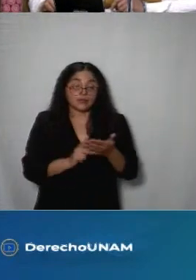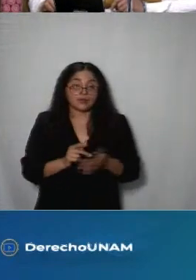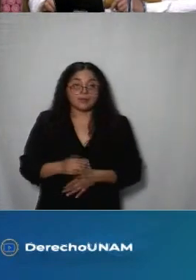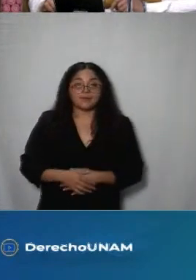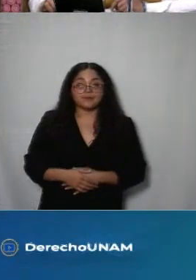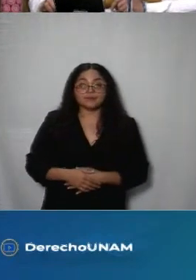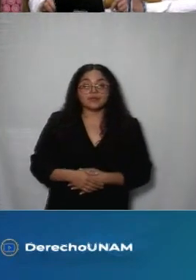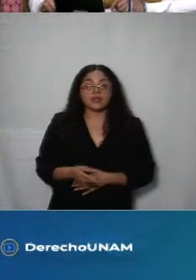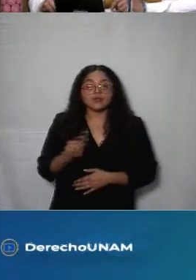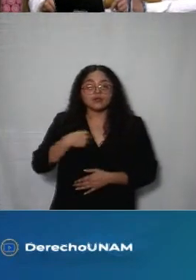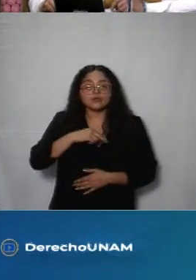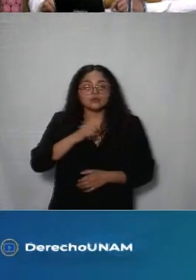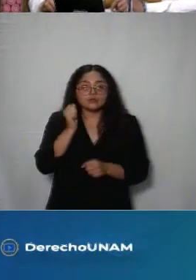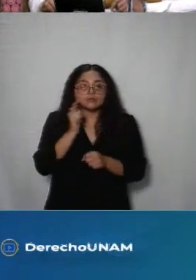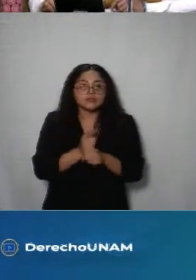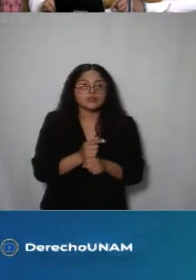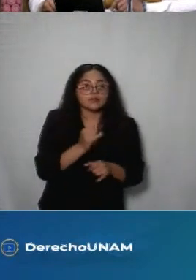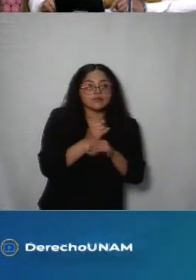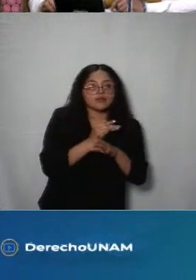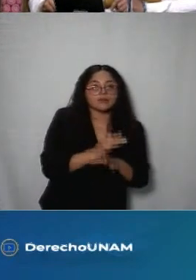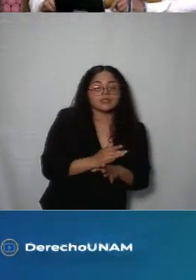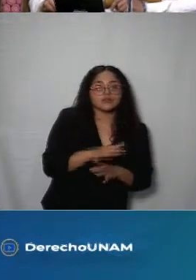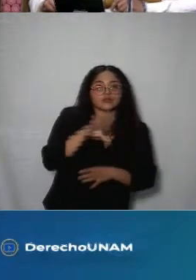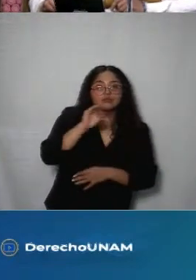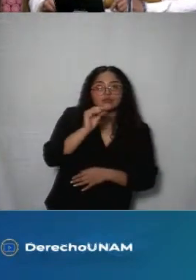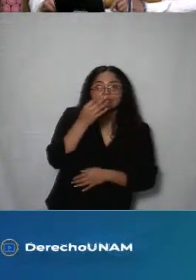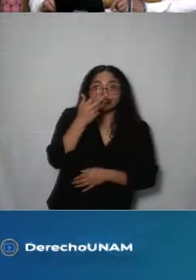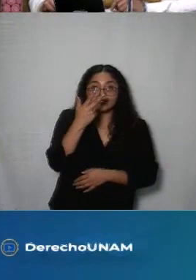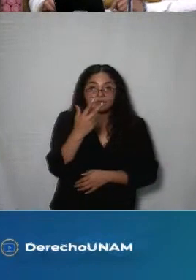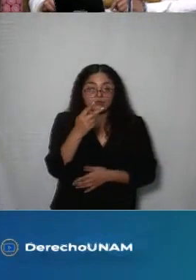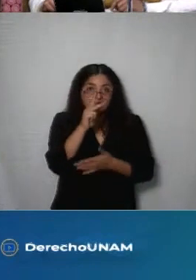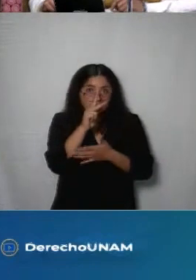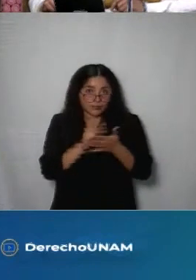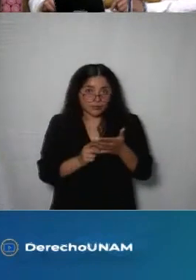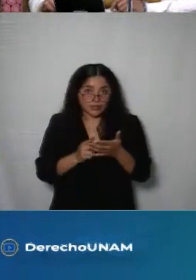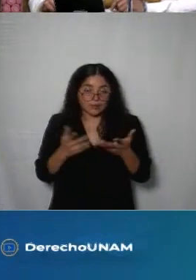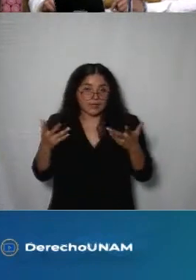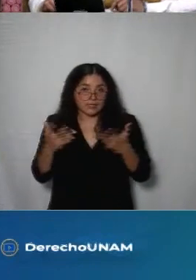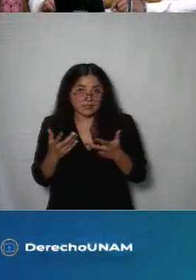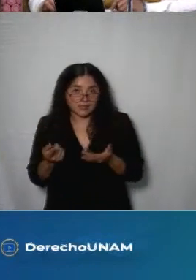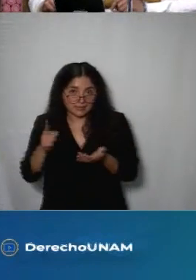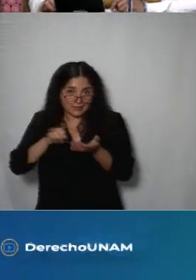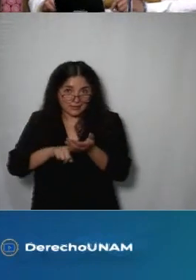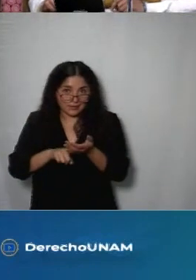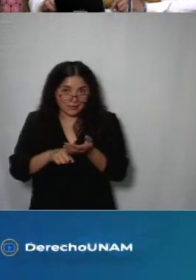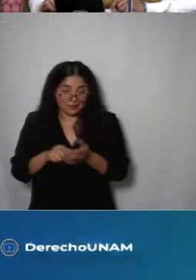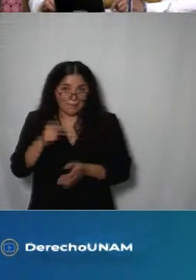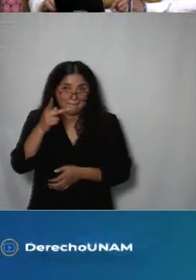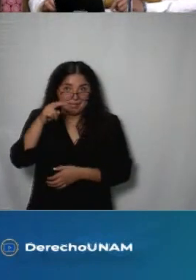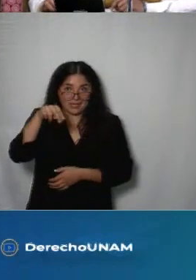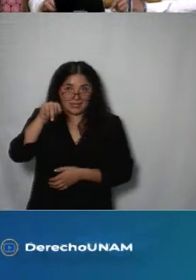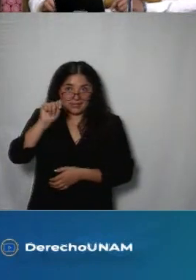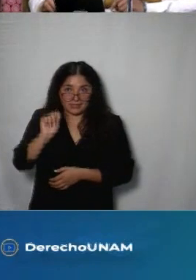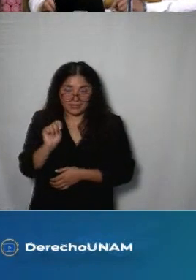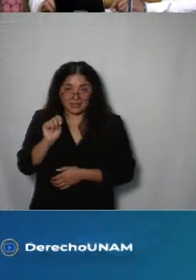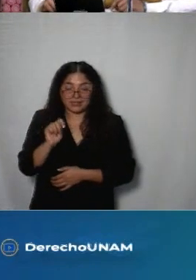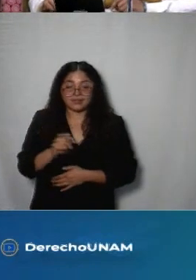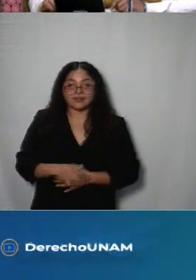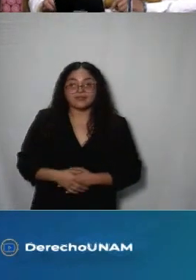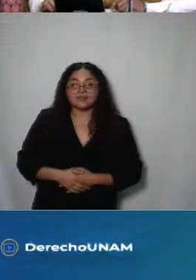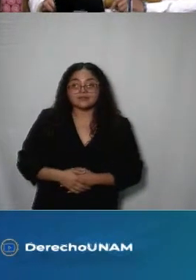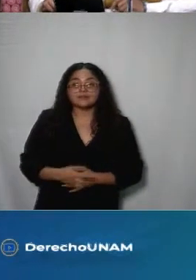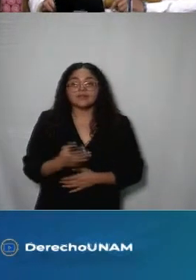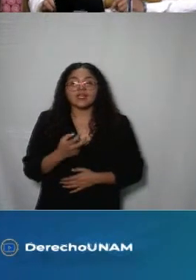identificamos la información de 98 programas y acciones en la Plataforma Nacional de Transparencia